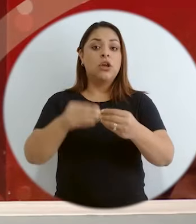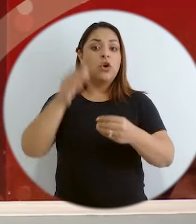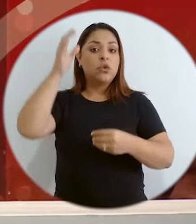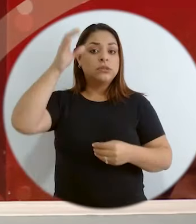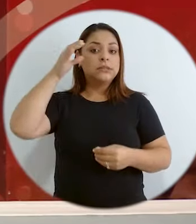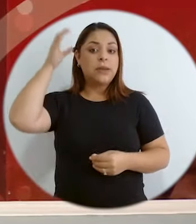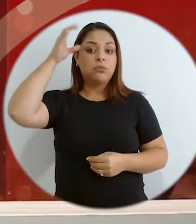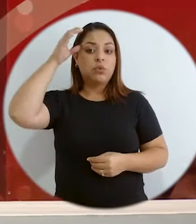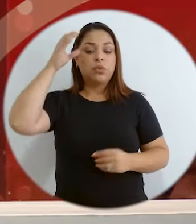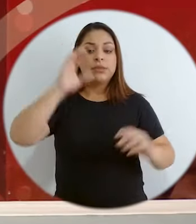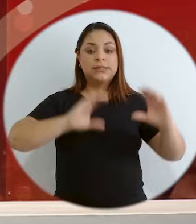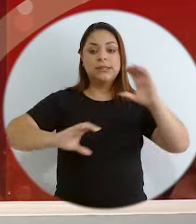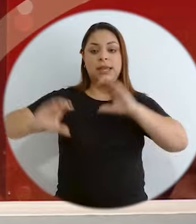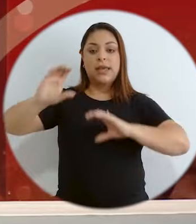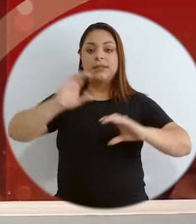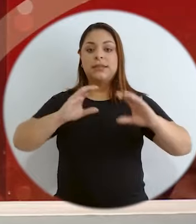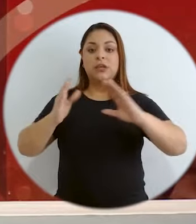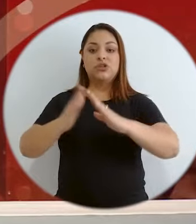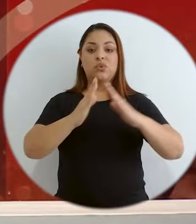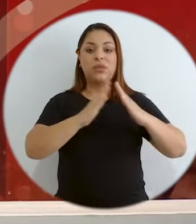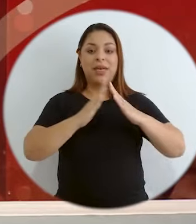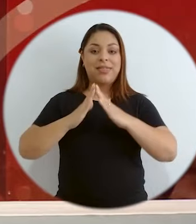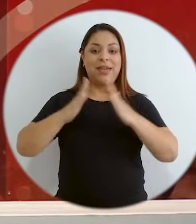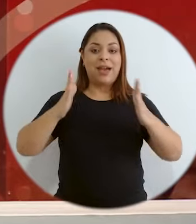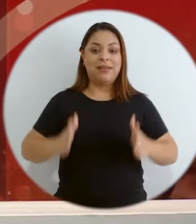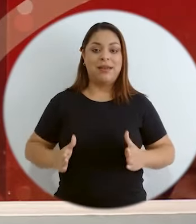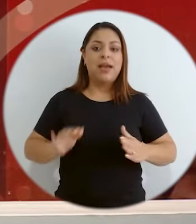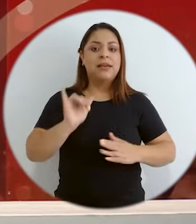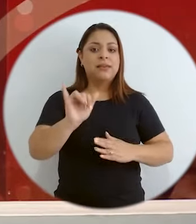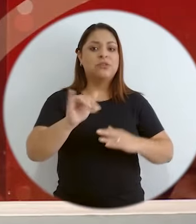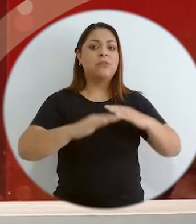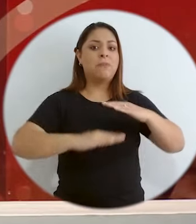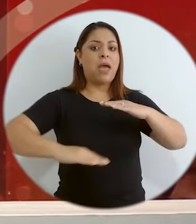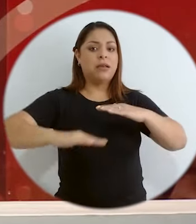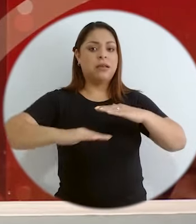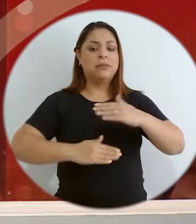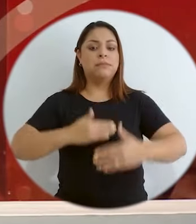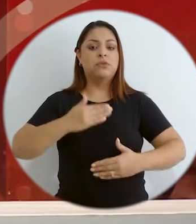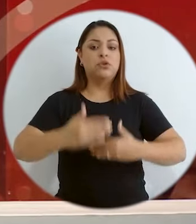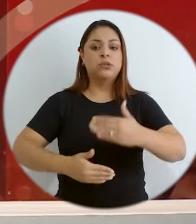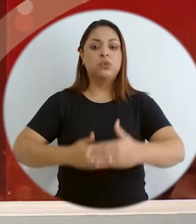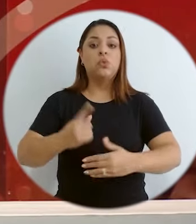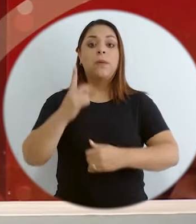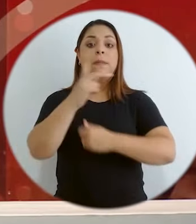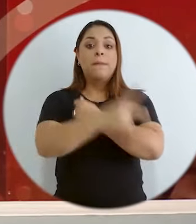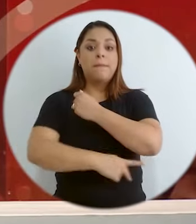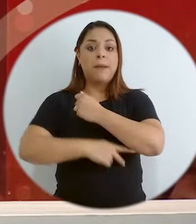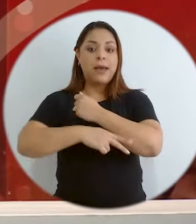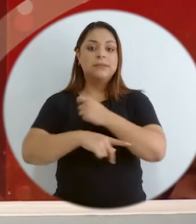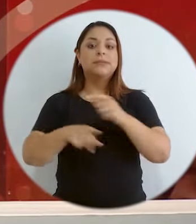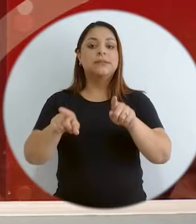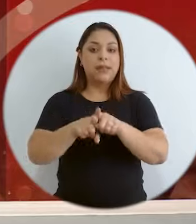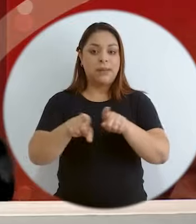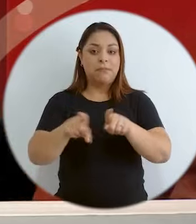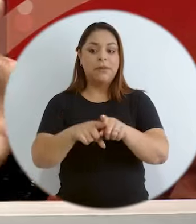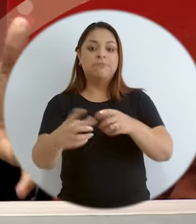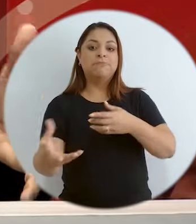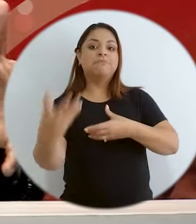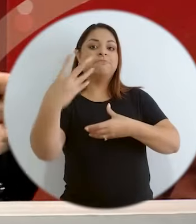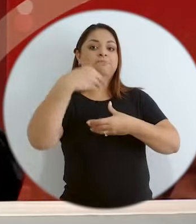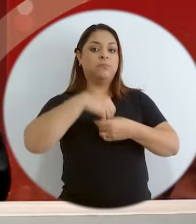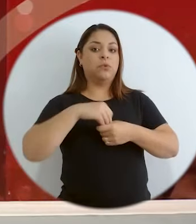concepto de la ciencia ciudadana como una base en los procesos para que un país también